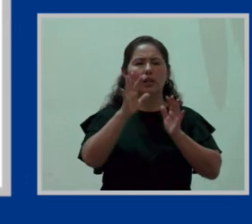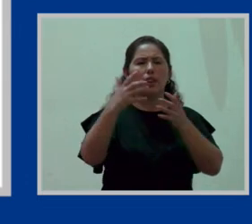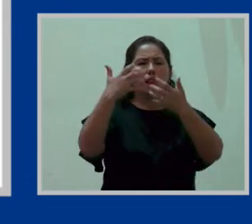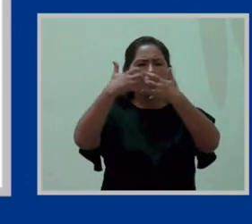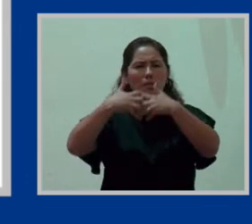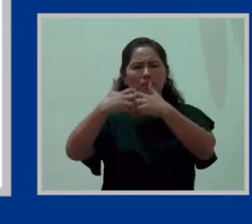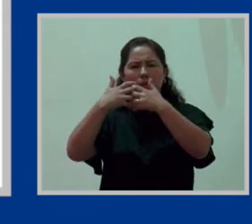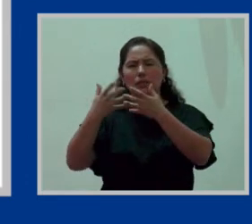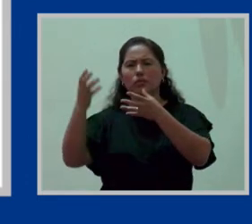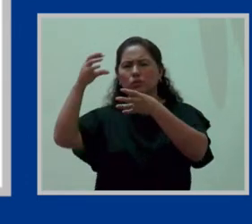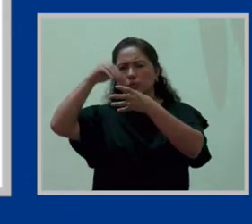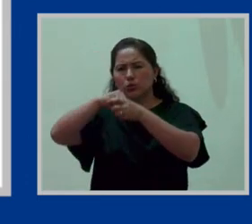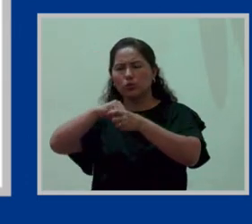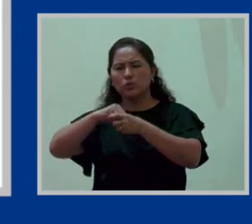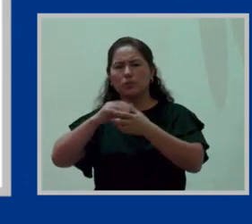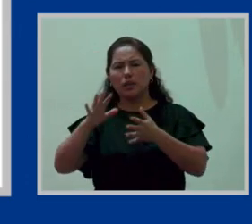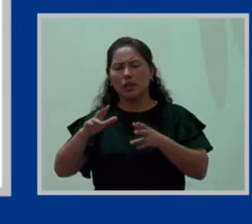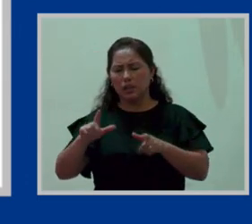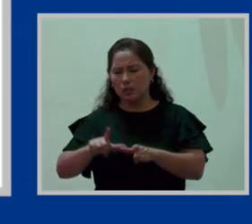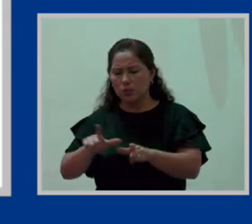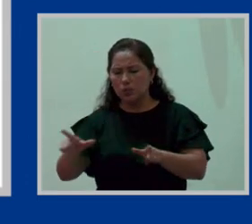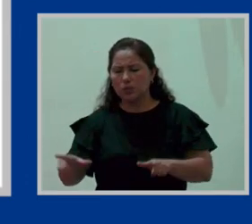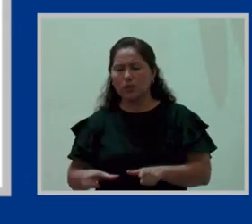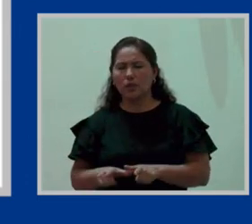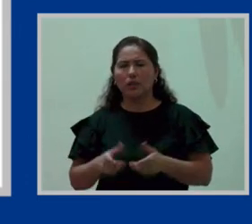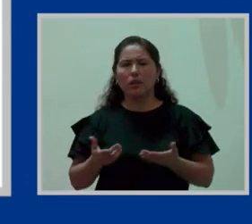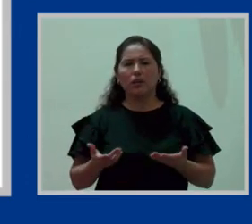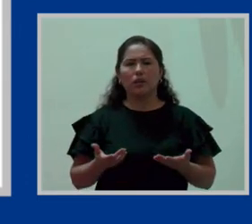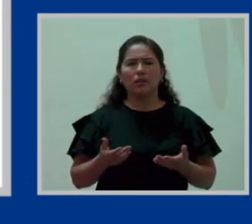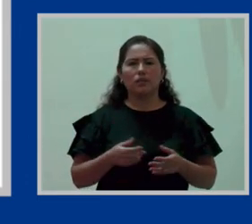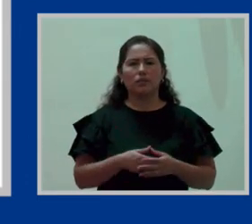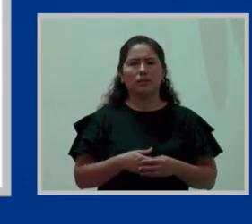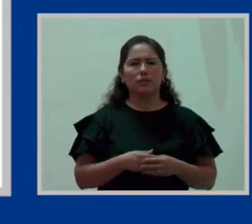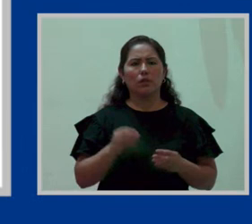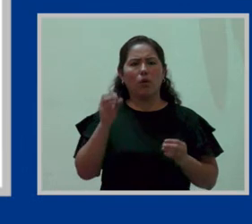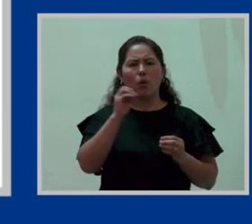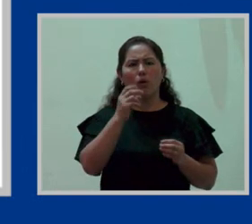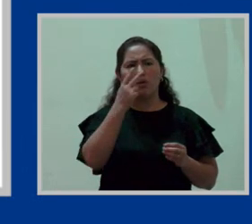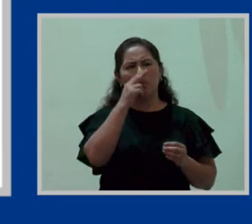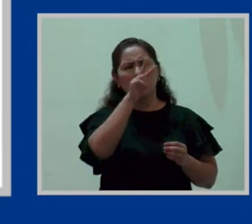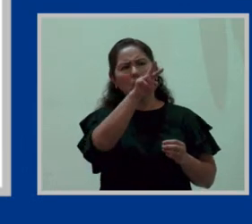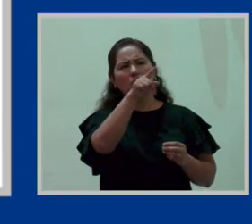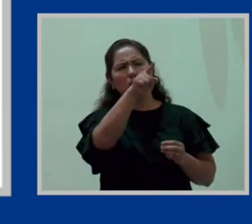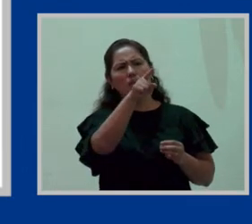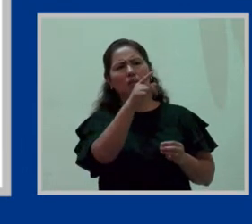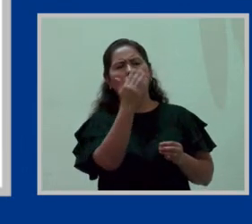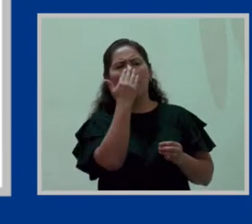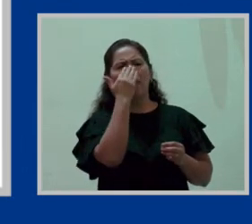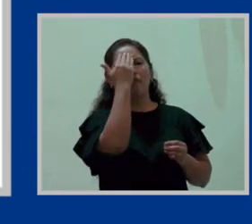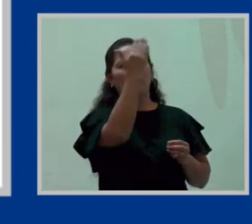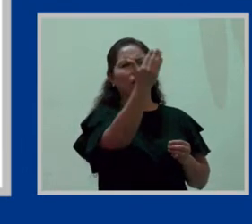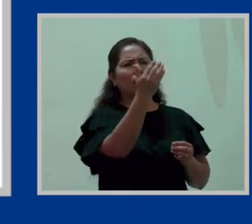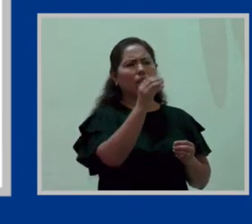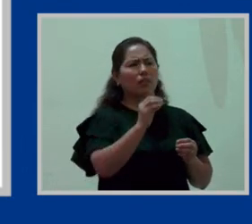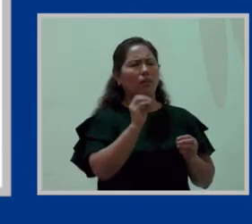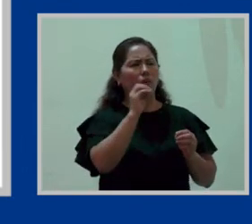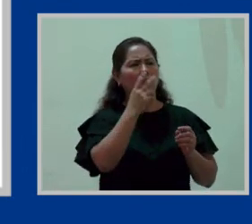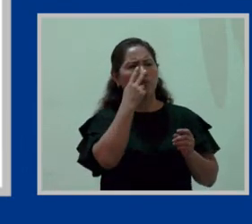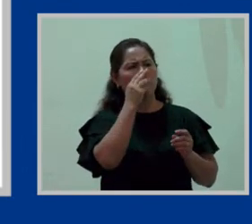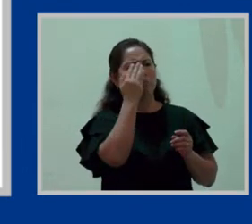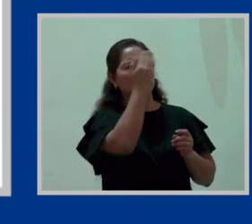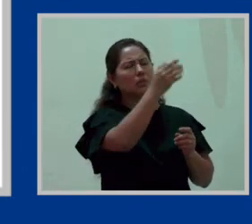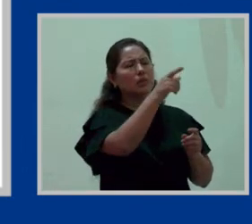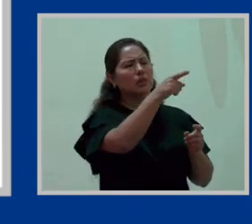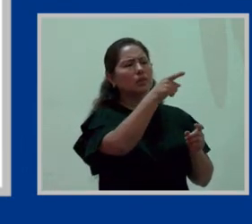que ocupa el inmueble del costado, el inmueble del frente, el inmueble que está en la esquina,